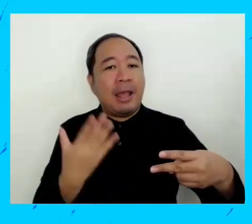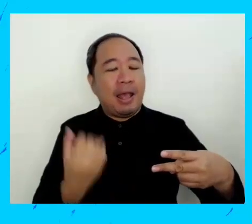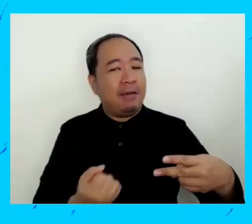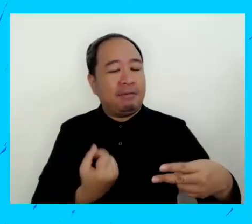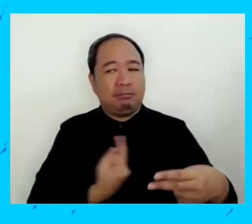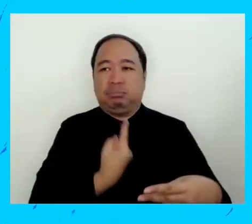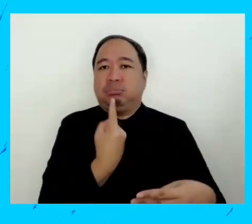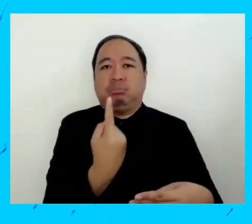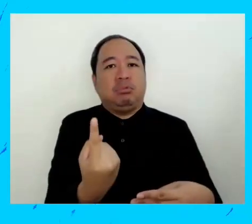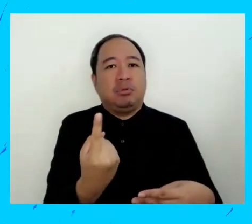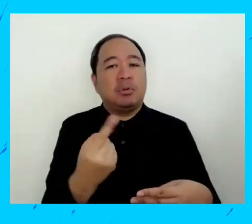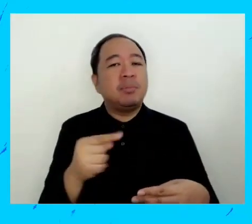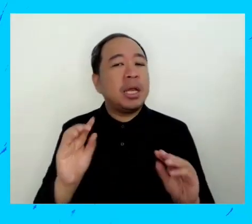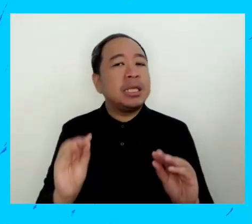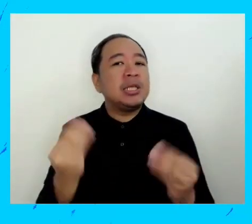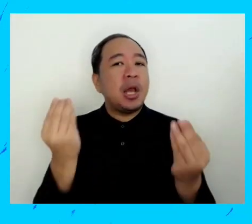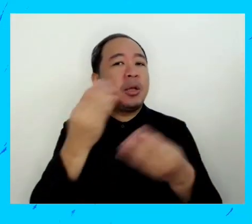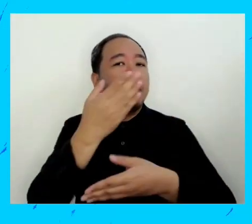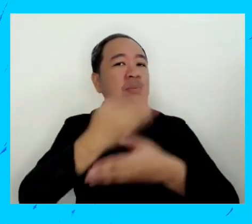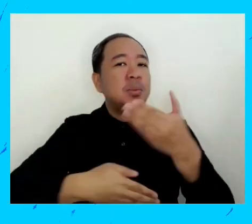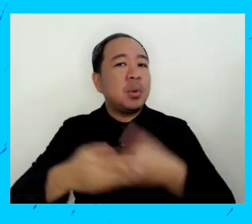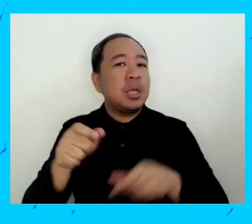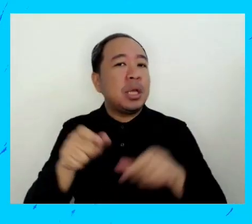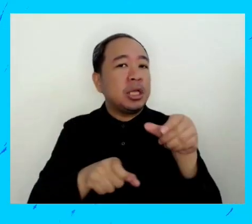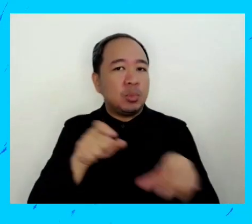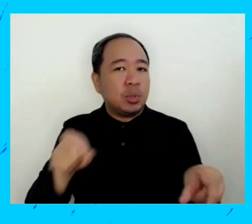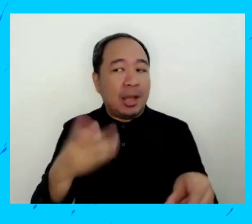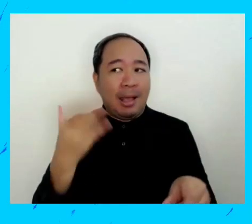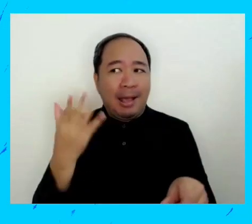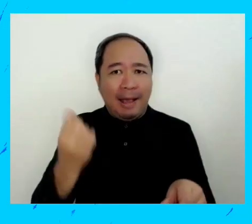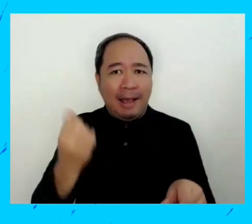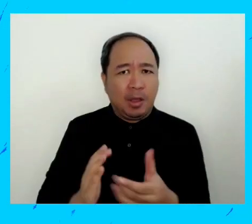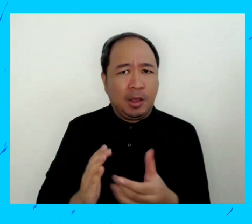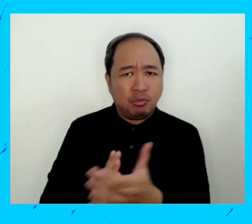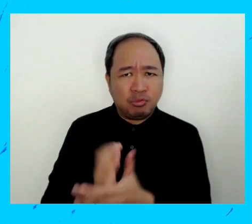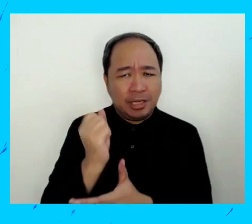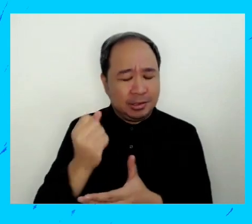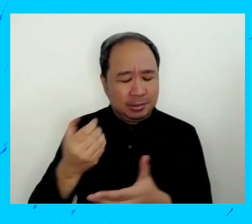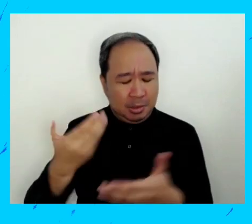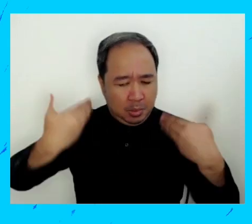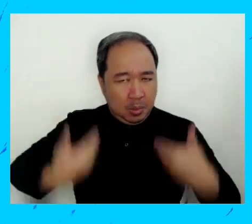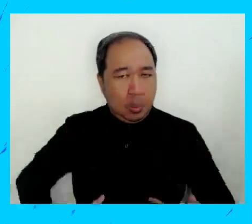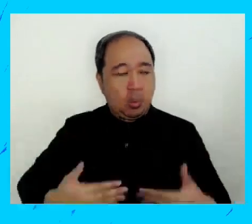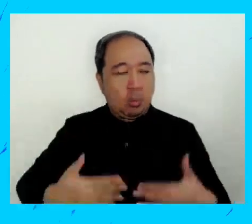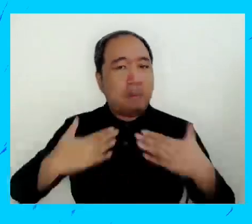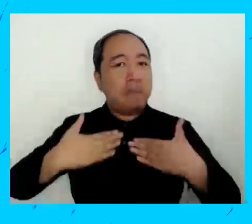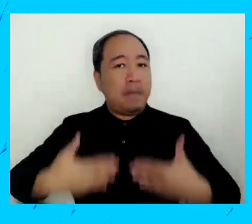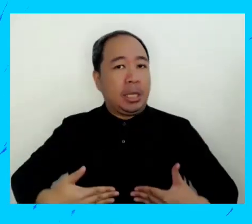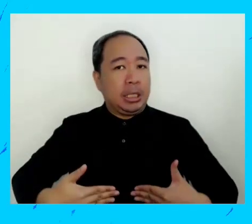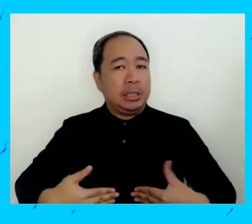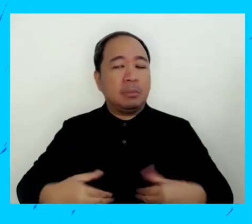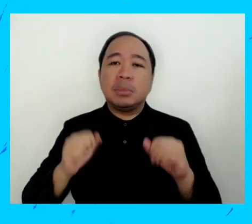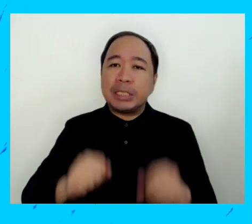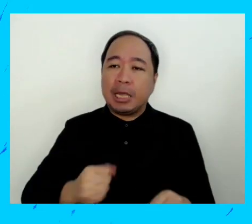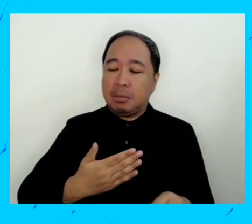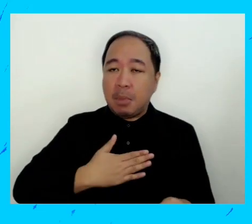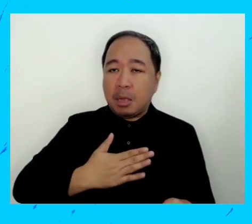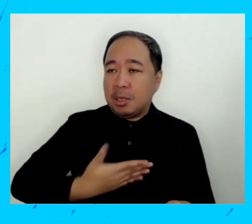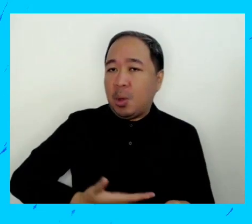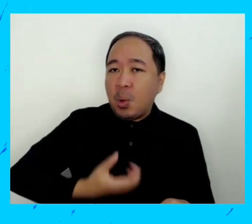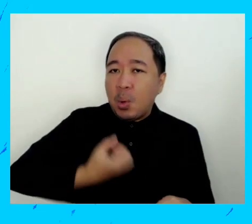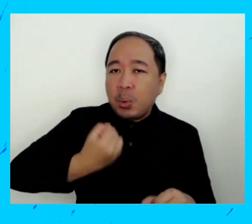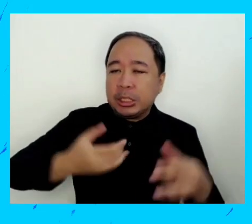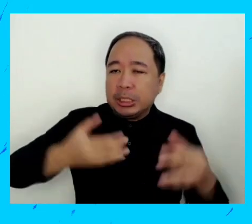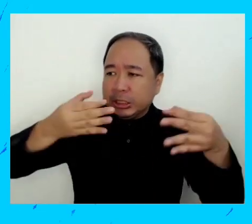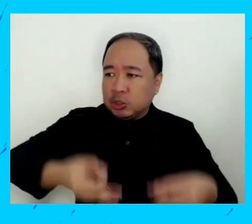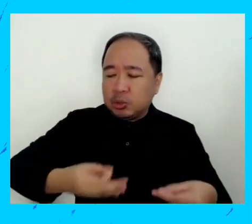tenemos la opinión del cuerpo con jóvenes con discapacidades nosotros tenemos un derecho exclusivo sobre nuestros cuerpos